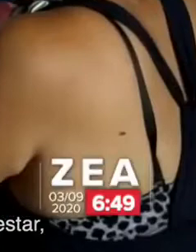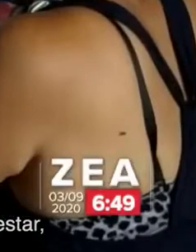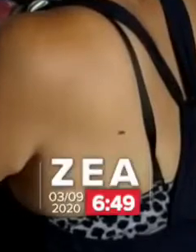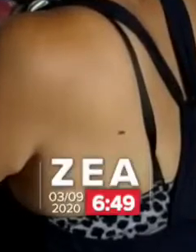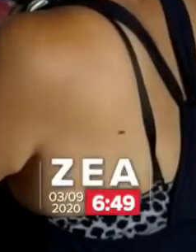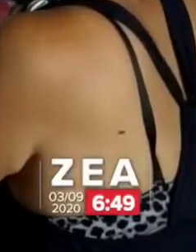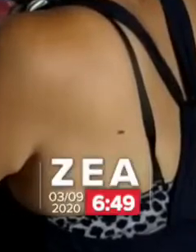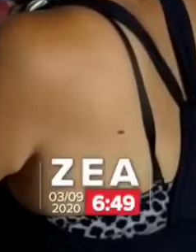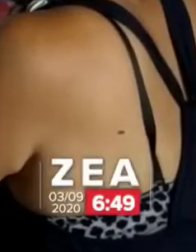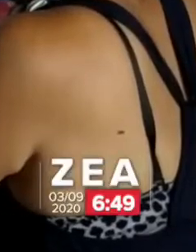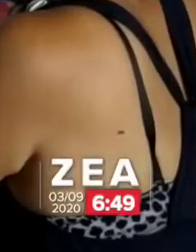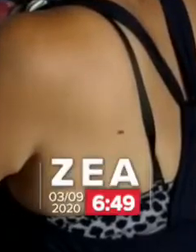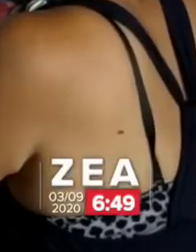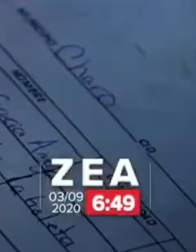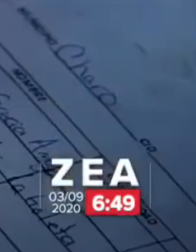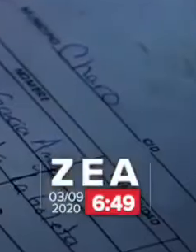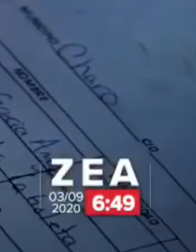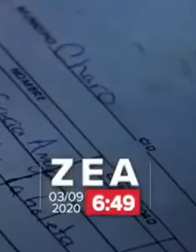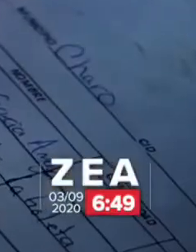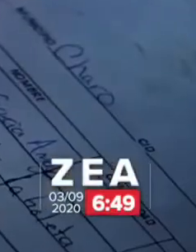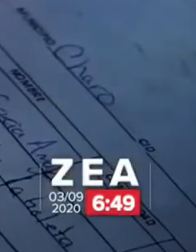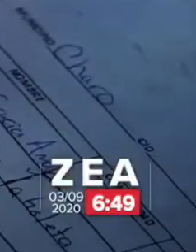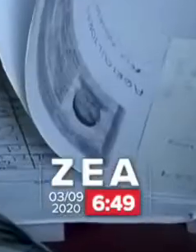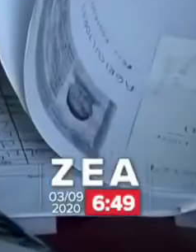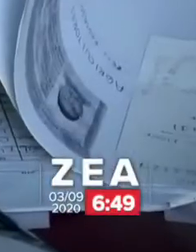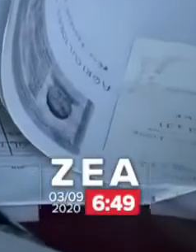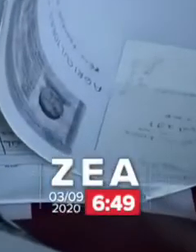siguiente pago iniciará probablemente después de las elecciones.